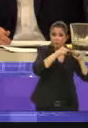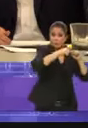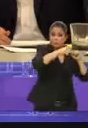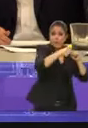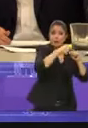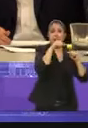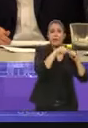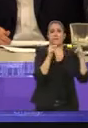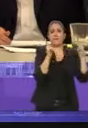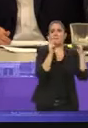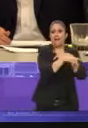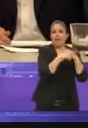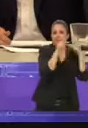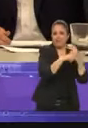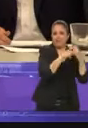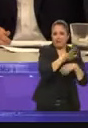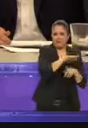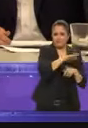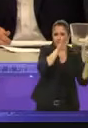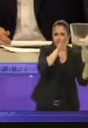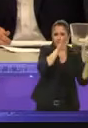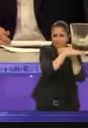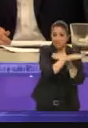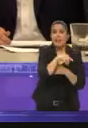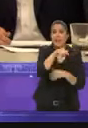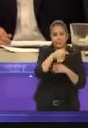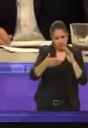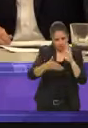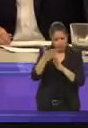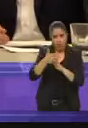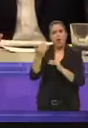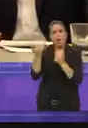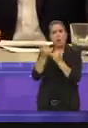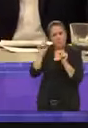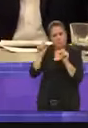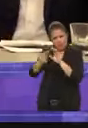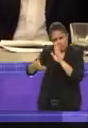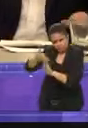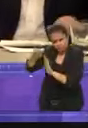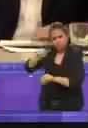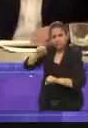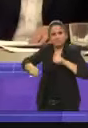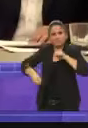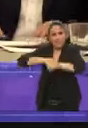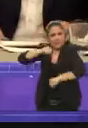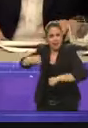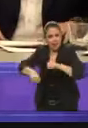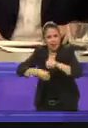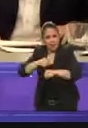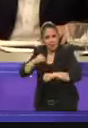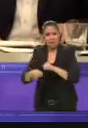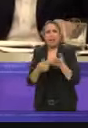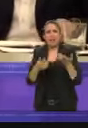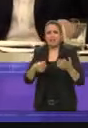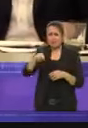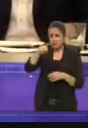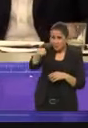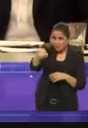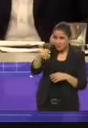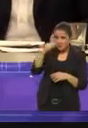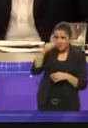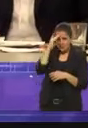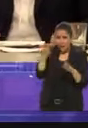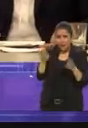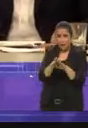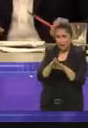periférico y vamos a seguir promoviendo ciclovías por supuesto que sí así que preguntan que cómo se cambió la